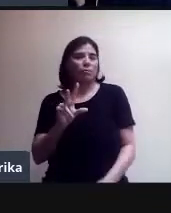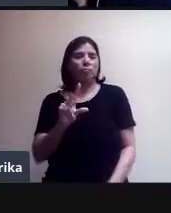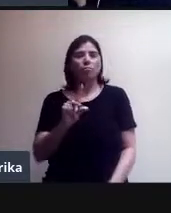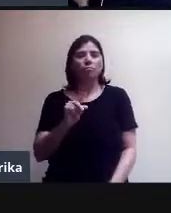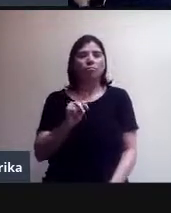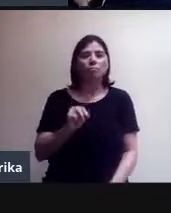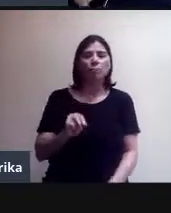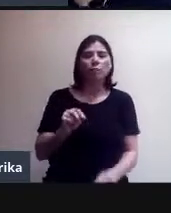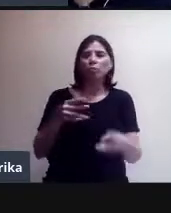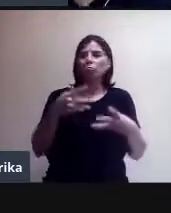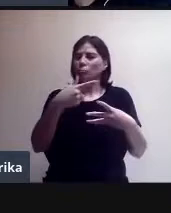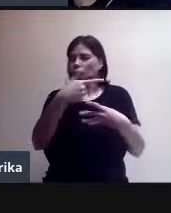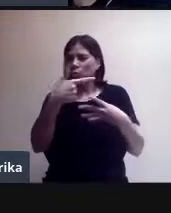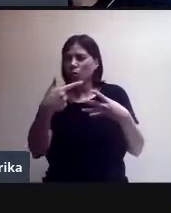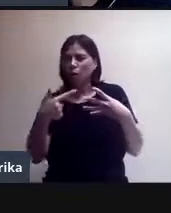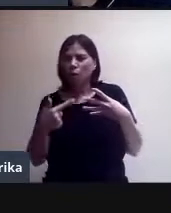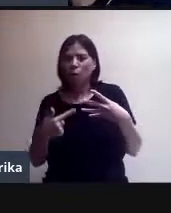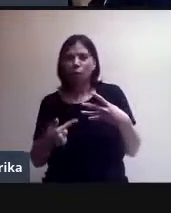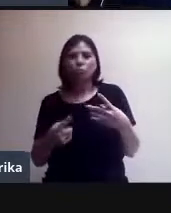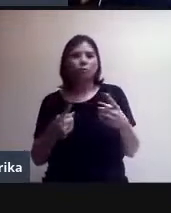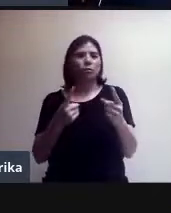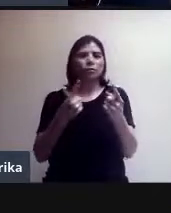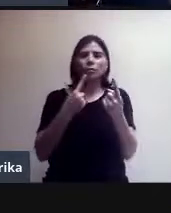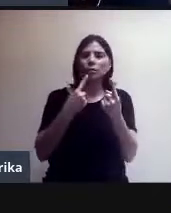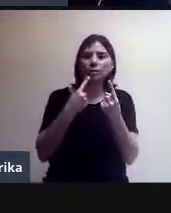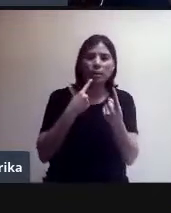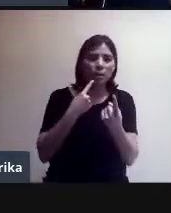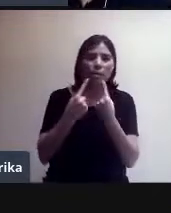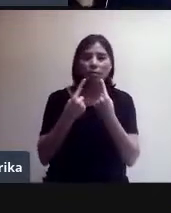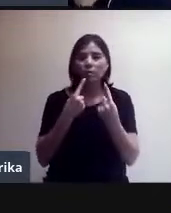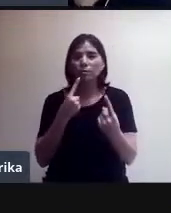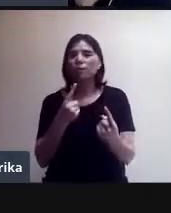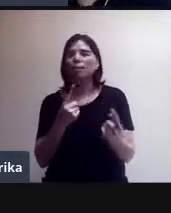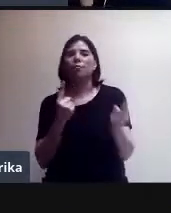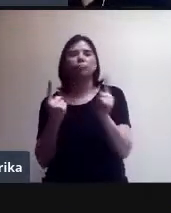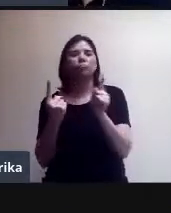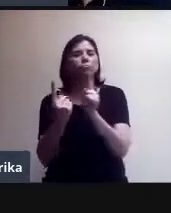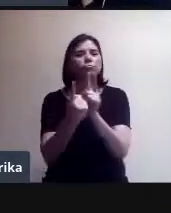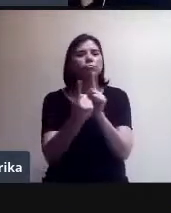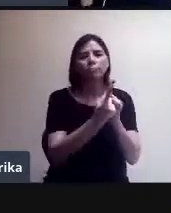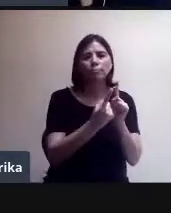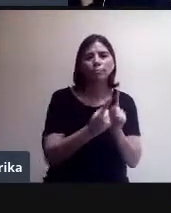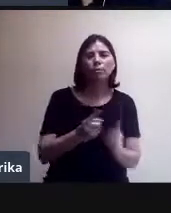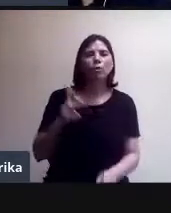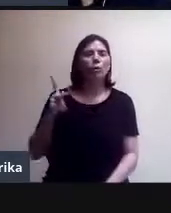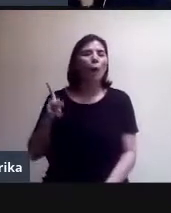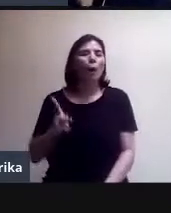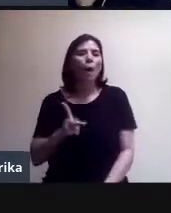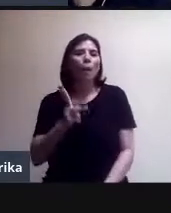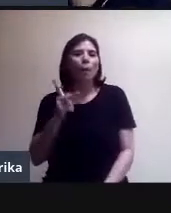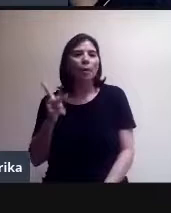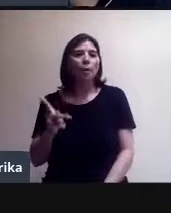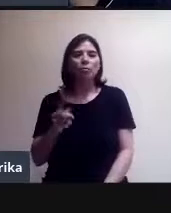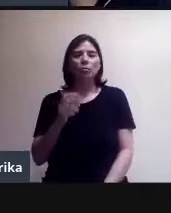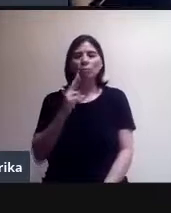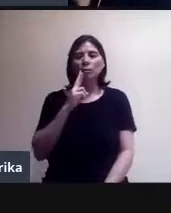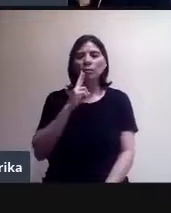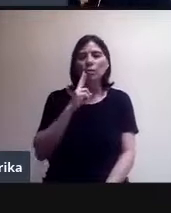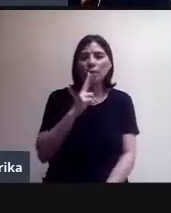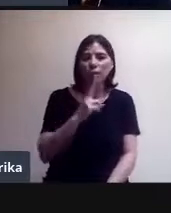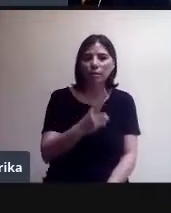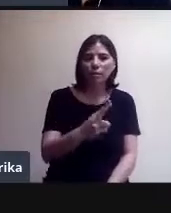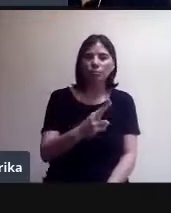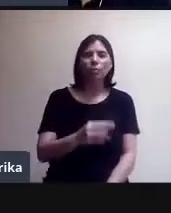de interactividad que tenemos en la plataforma. Y desde luego, pues, sus preguntas y respuestas se irán tomando del chat